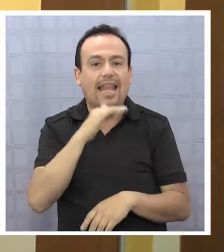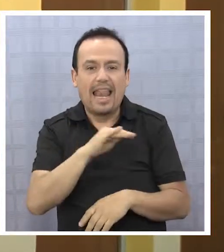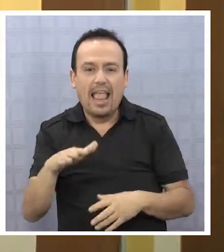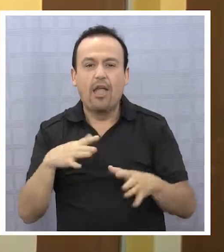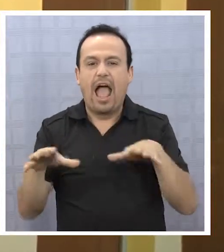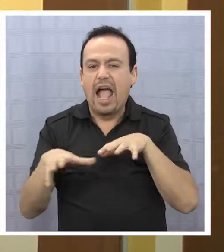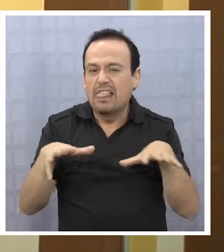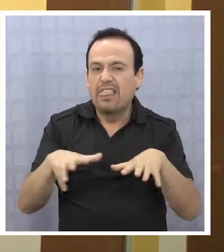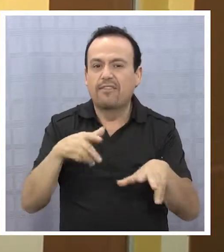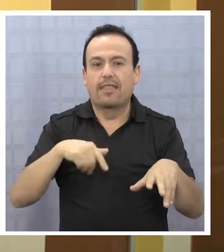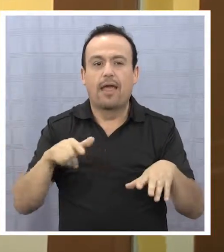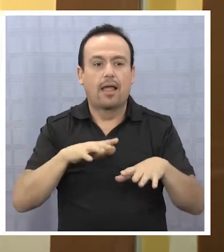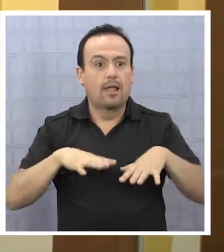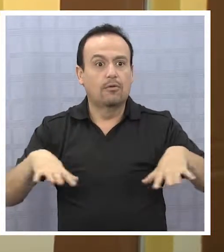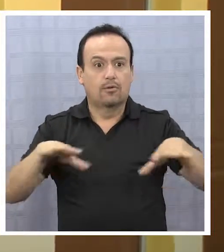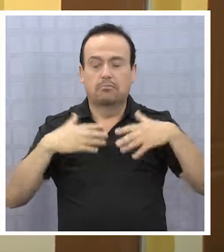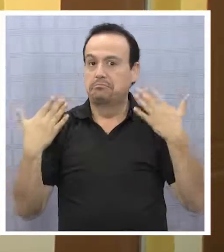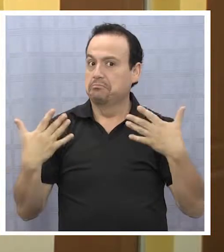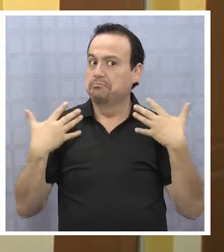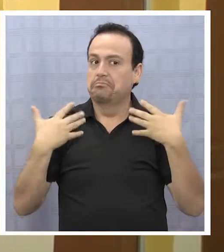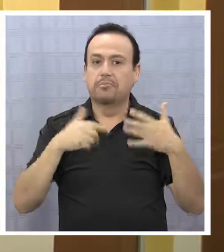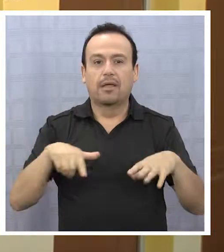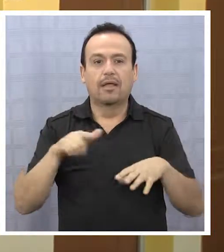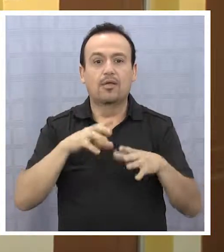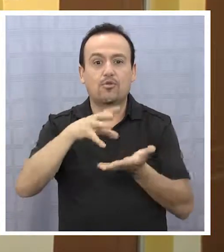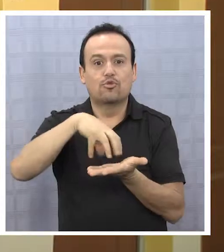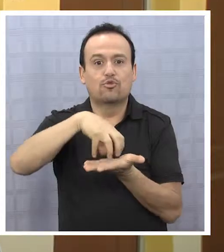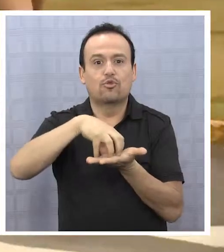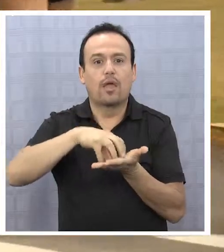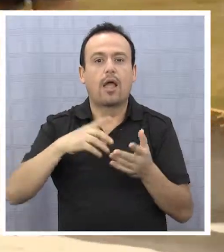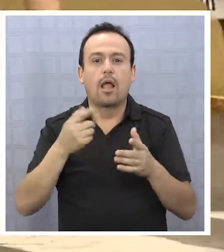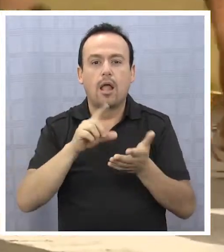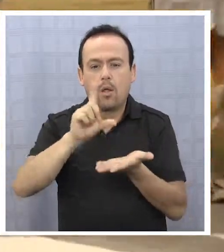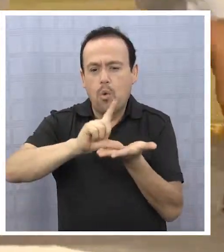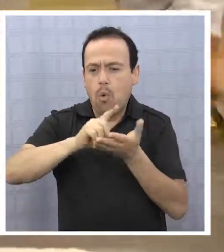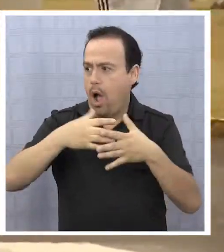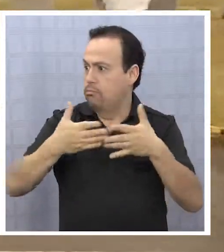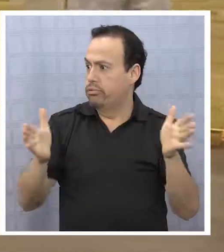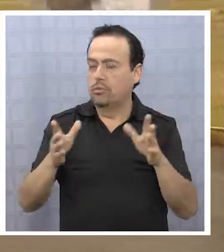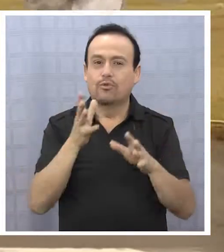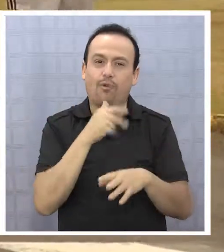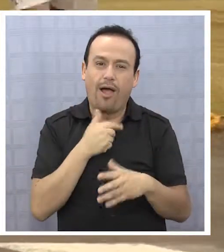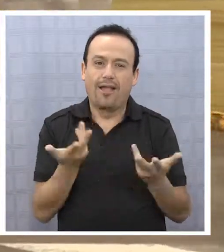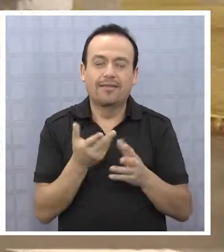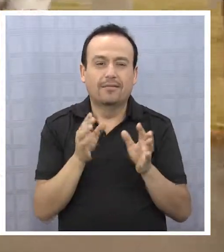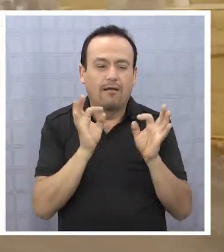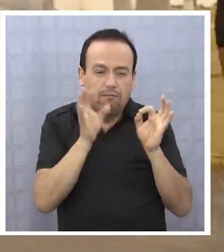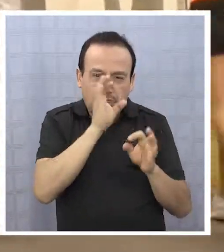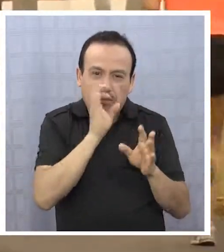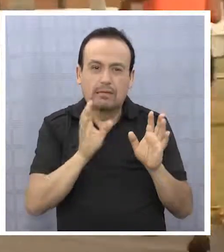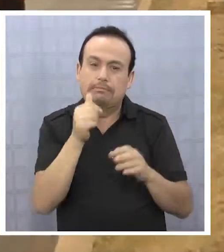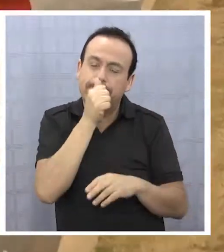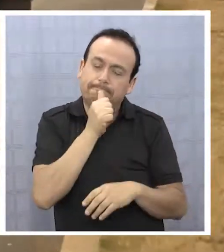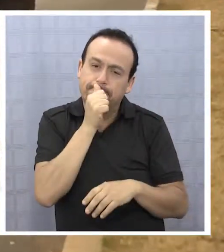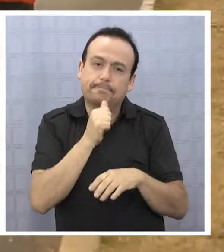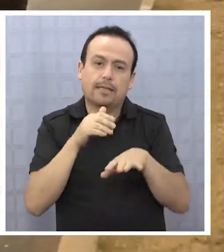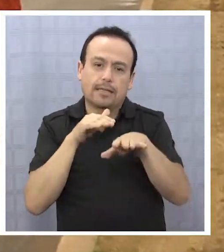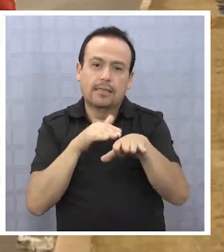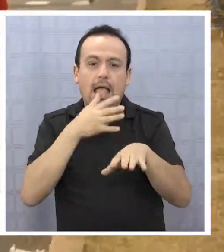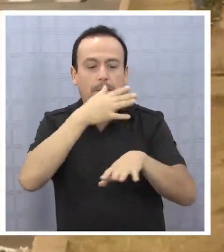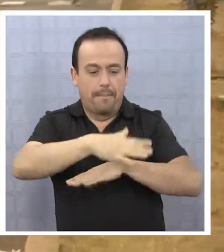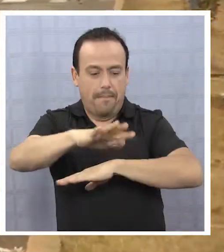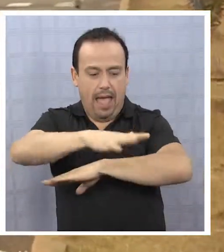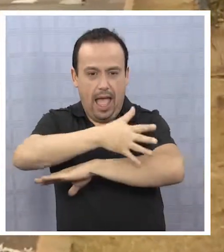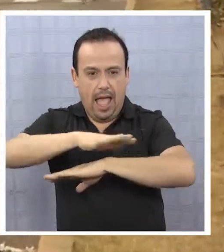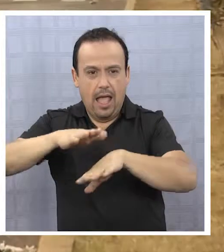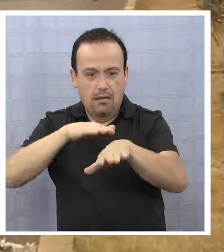niños realicen actividades al aire libre. Y la ciudad no cuenta con espacios muy amplios, por lo mismo, se lleva esto siempre al costado del mar